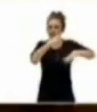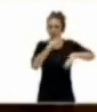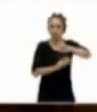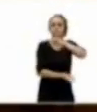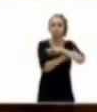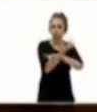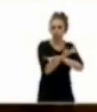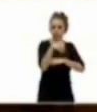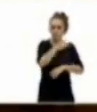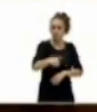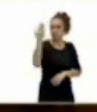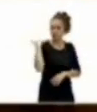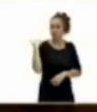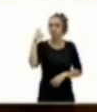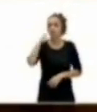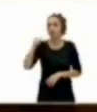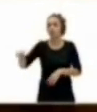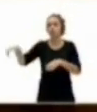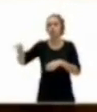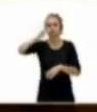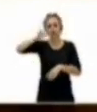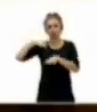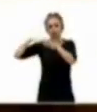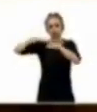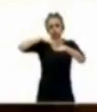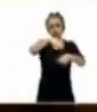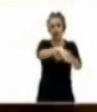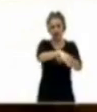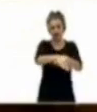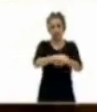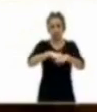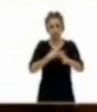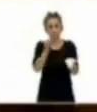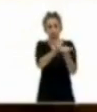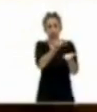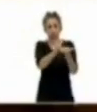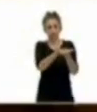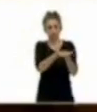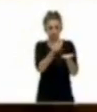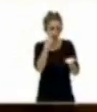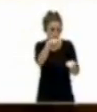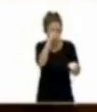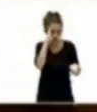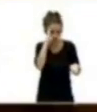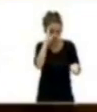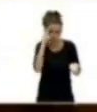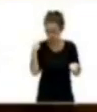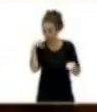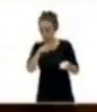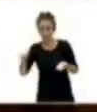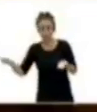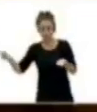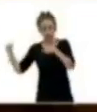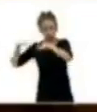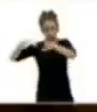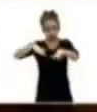semana los canarios salieron a la calle para exigirlo. Hágase usted oído de estas demandas ciudadanas porque